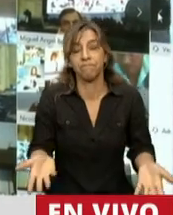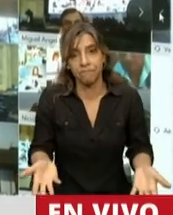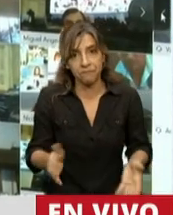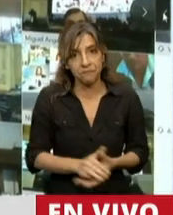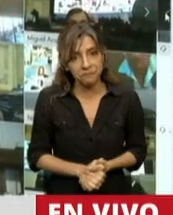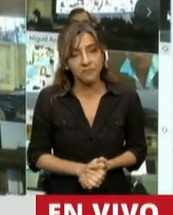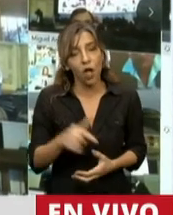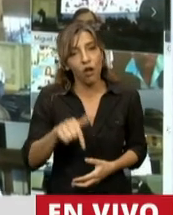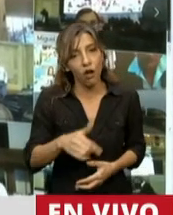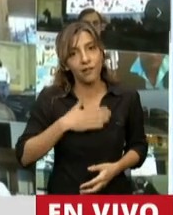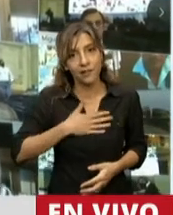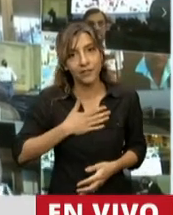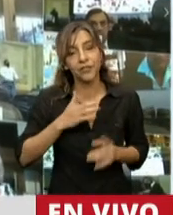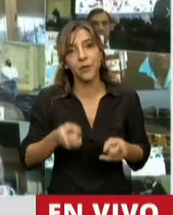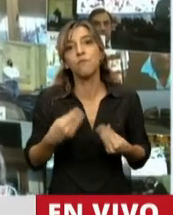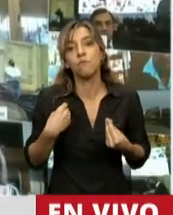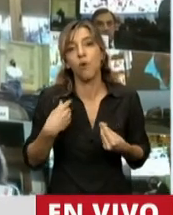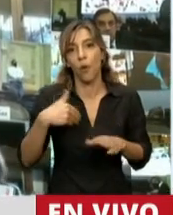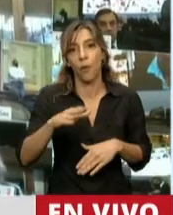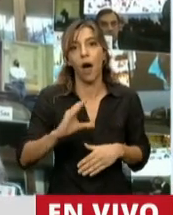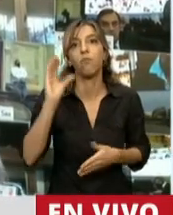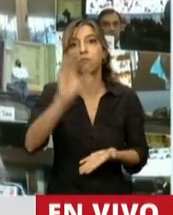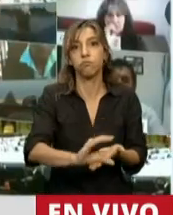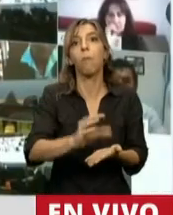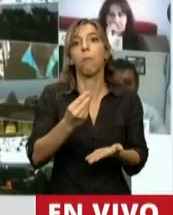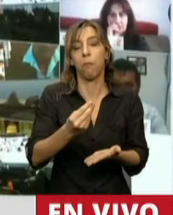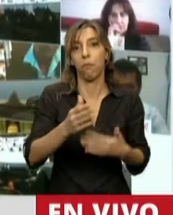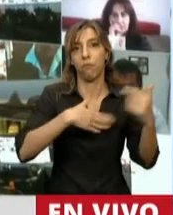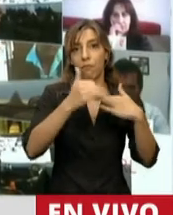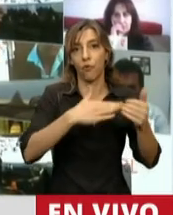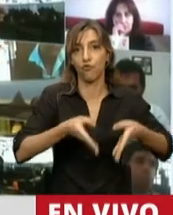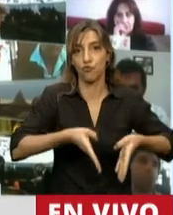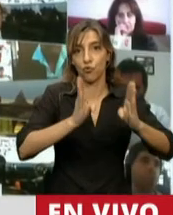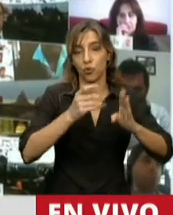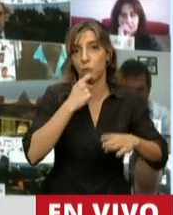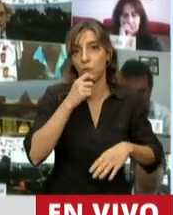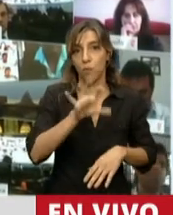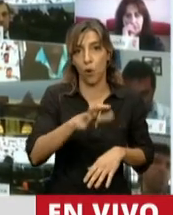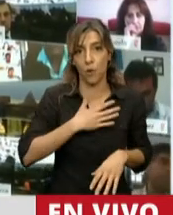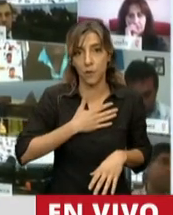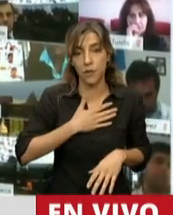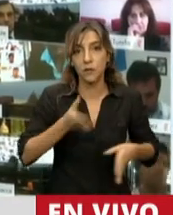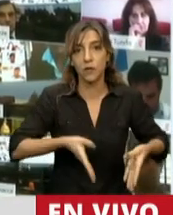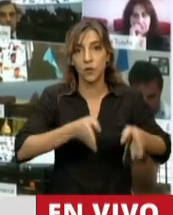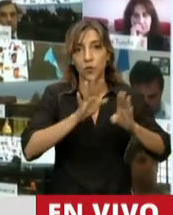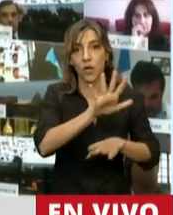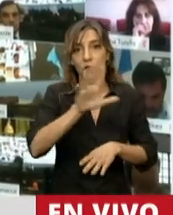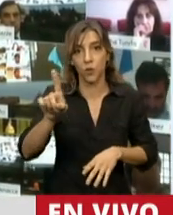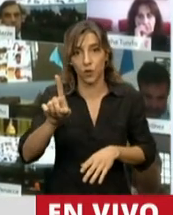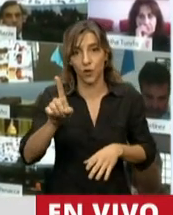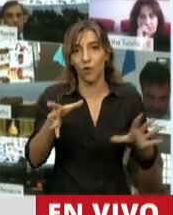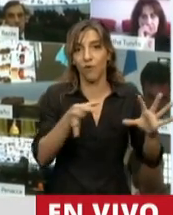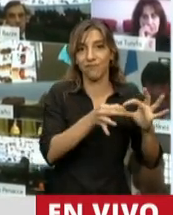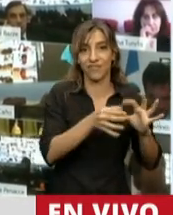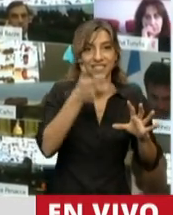destinen partidas presupuestarias para rutas importantes, por ejemplo, en mi provincia. La ruta 51, que une con Chile y sale al